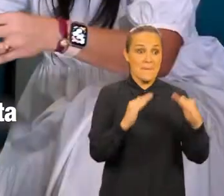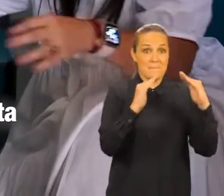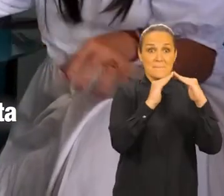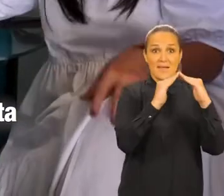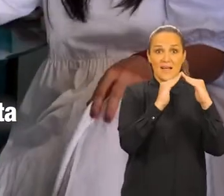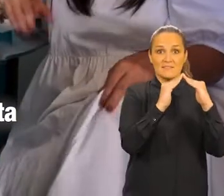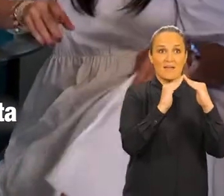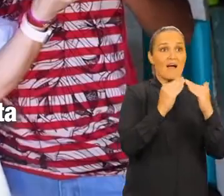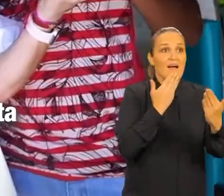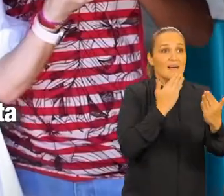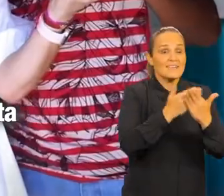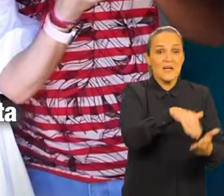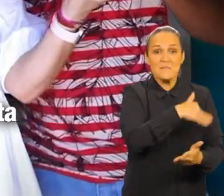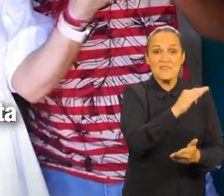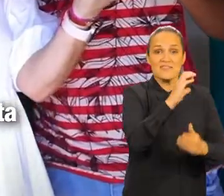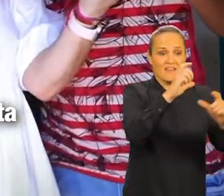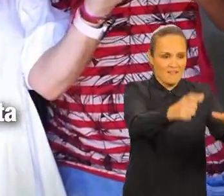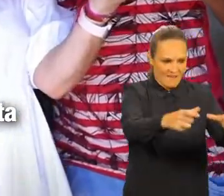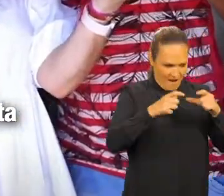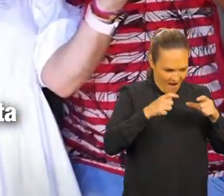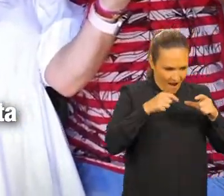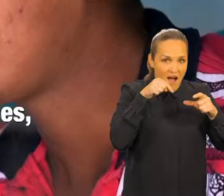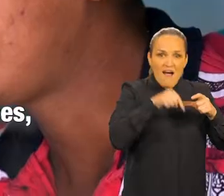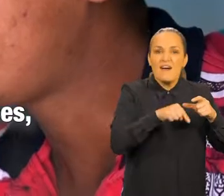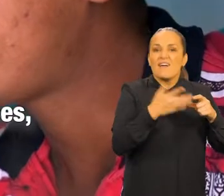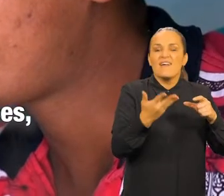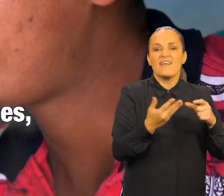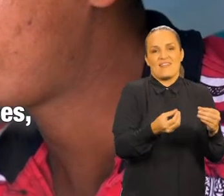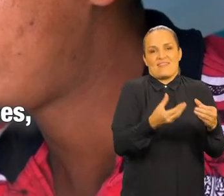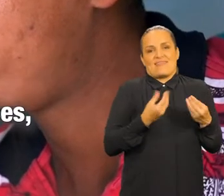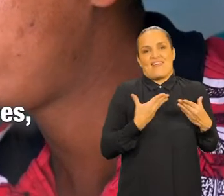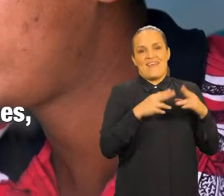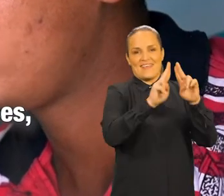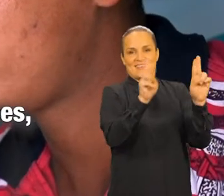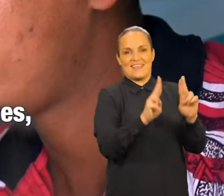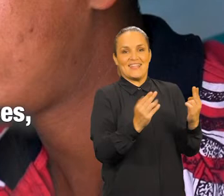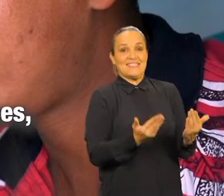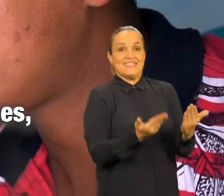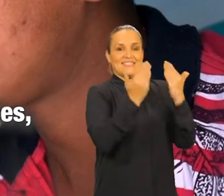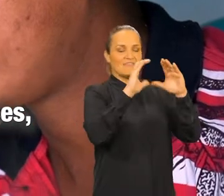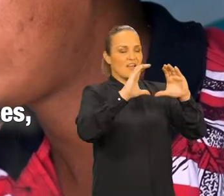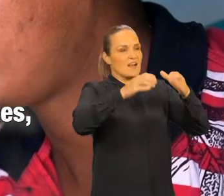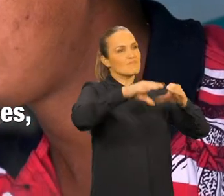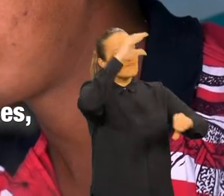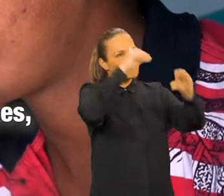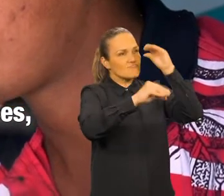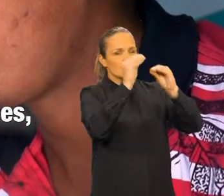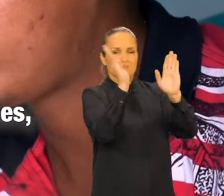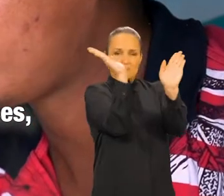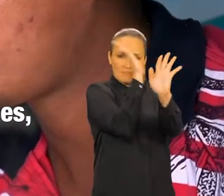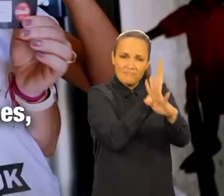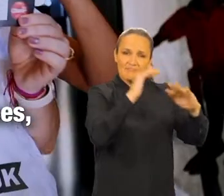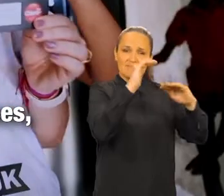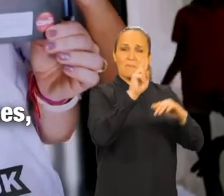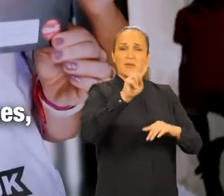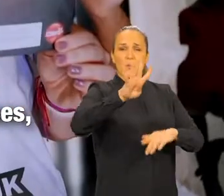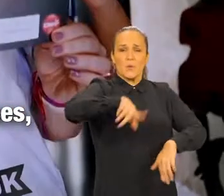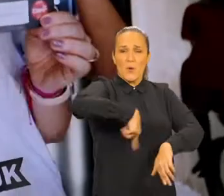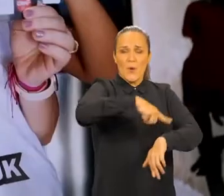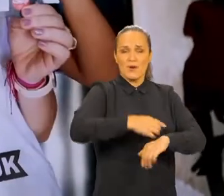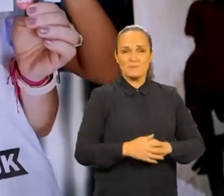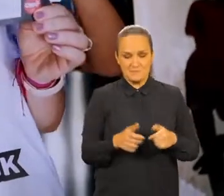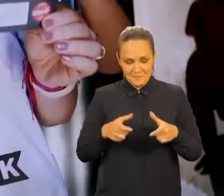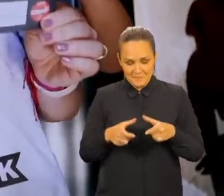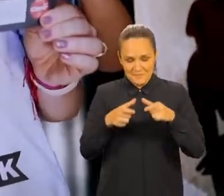Ministerio de TI, recibí en la puerta de mi casa una SIM card que me va a beneficiar mucho en mis clases, ya que voy a tener conectividad